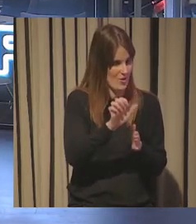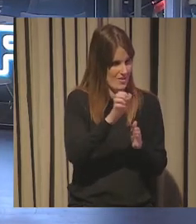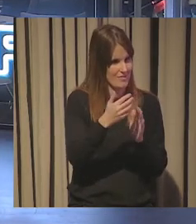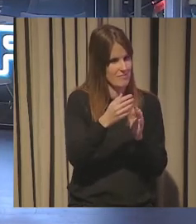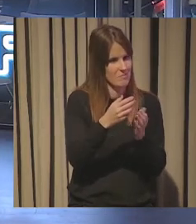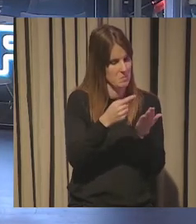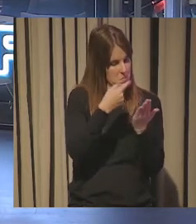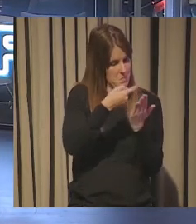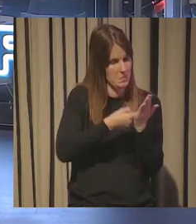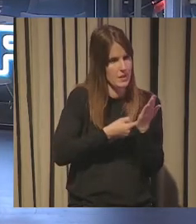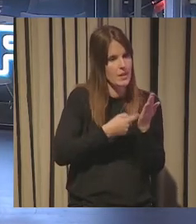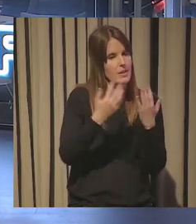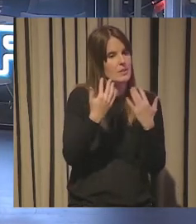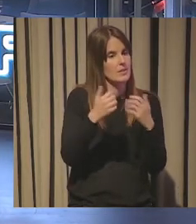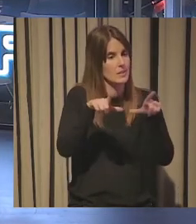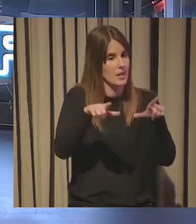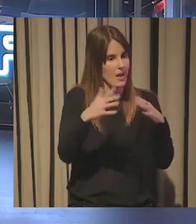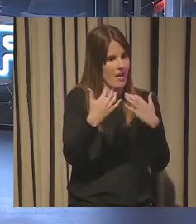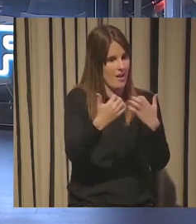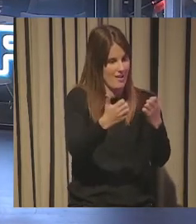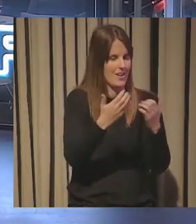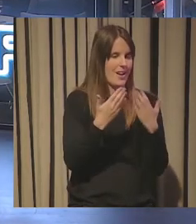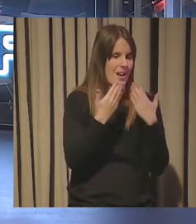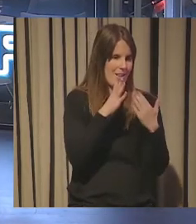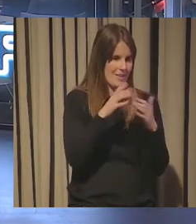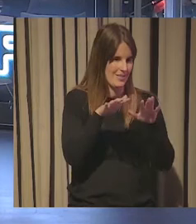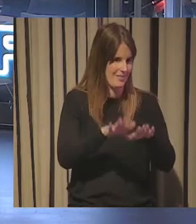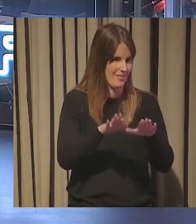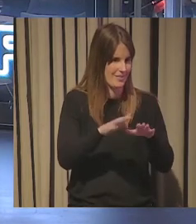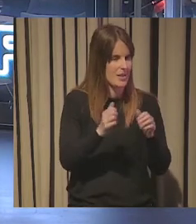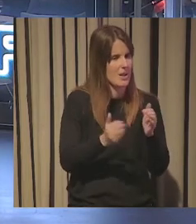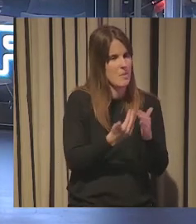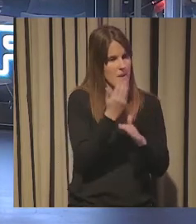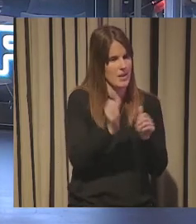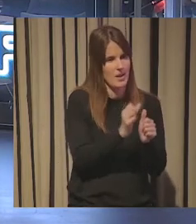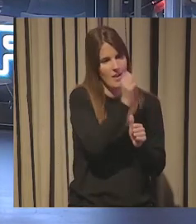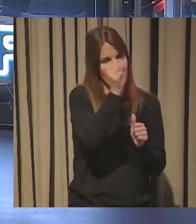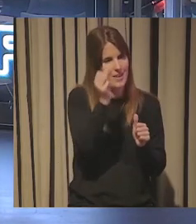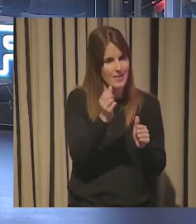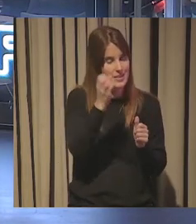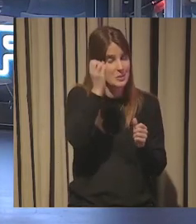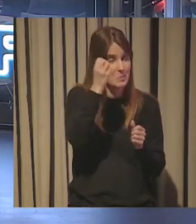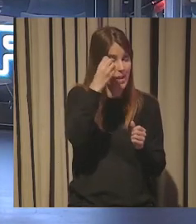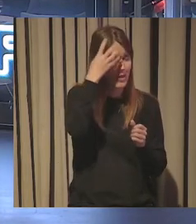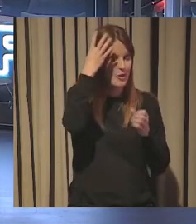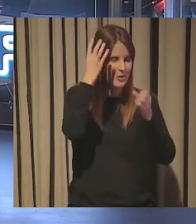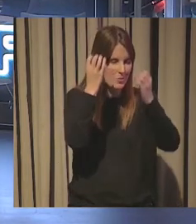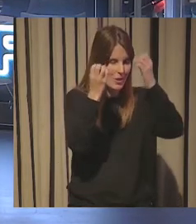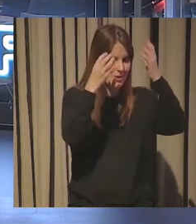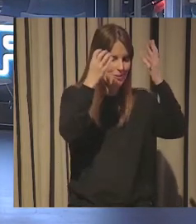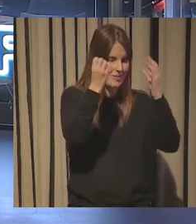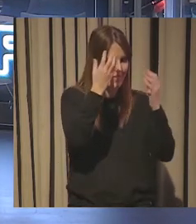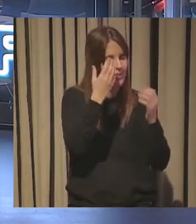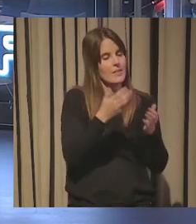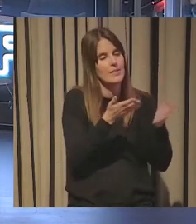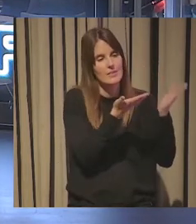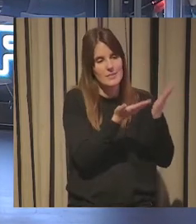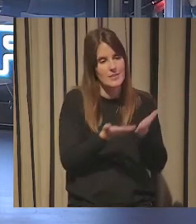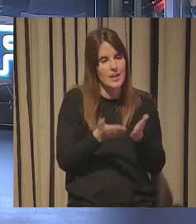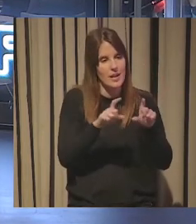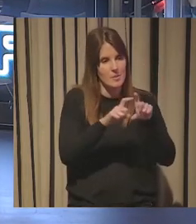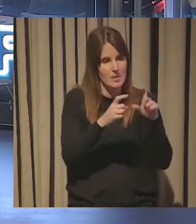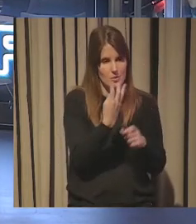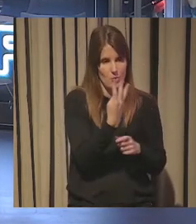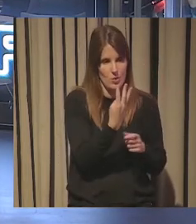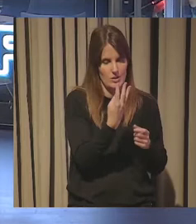las preguntas de la sala que os agradezco que sigáis aquí en esta mañana de inspiración y bueno, para ellos me acompañan cuatro empresas vascas,